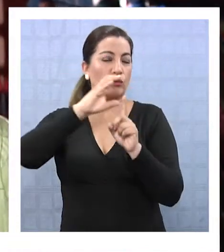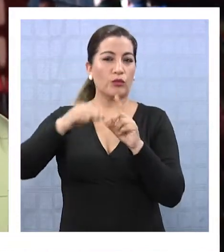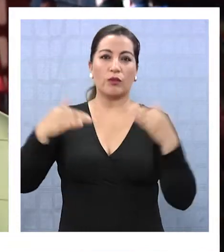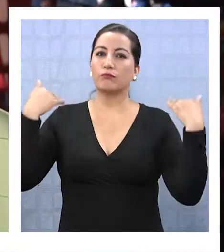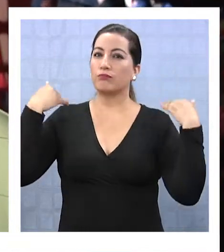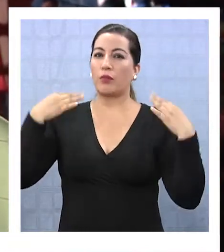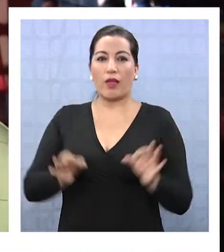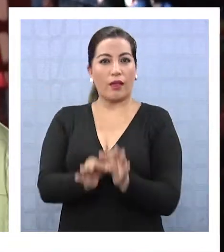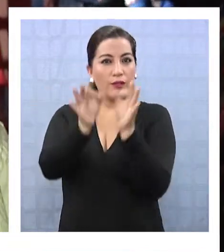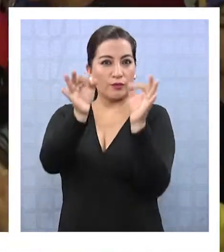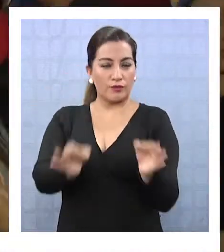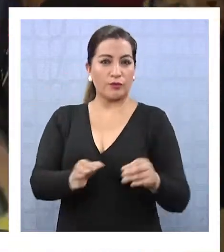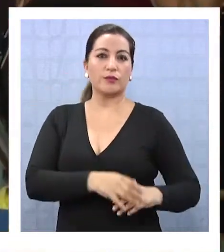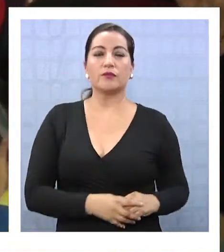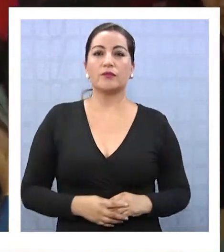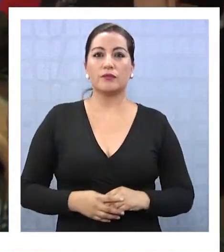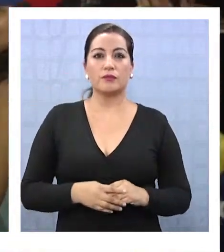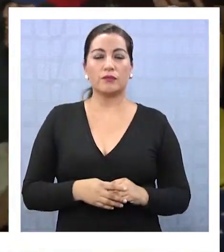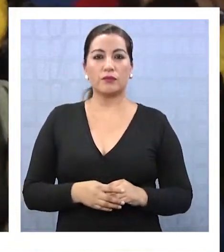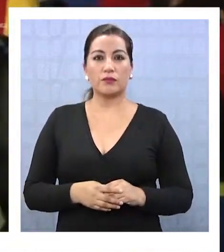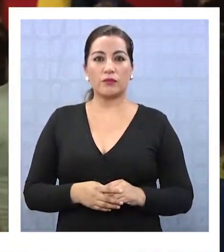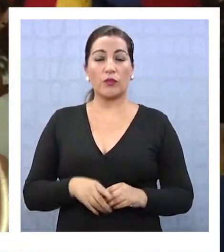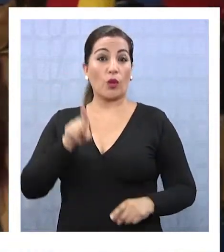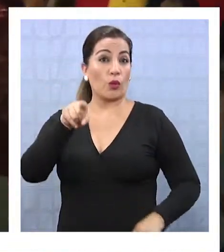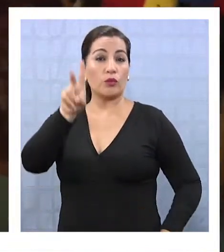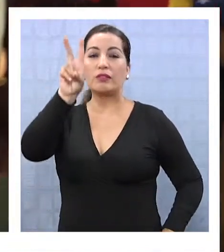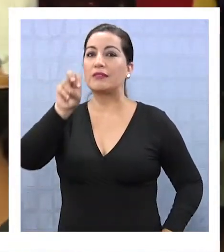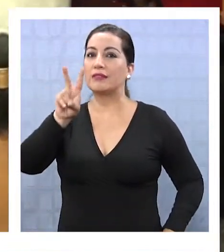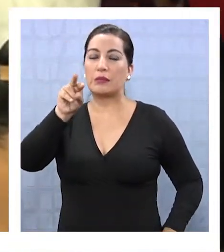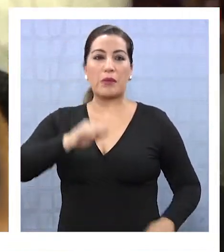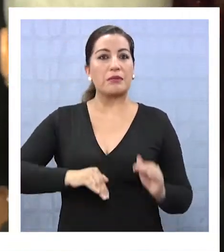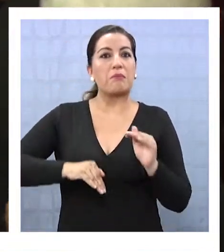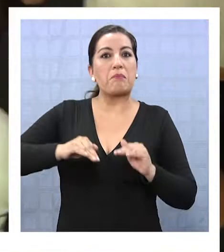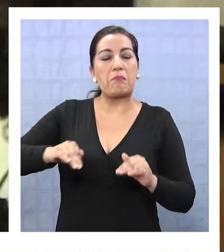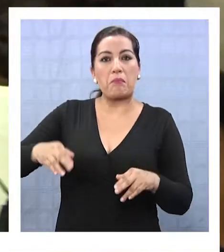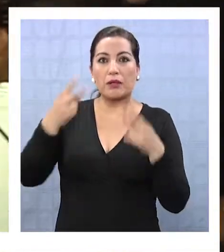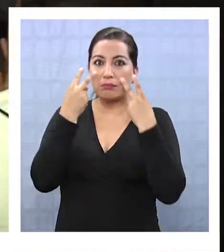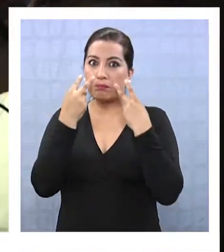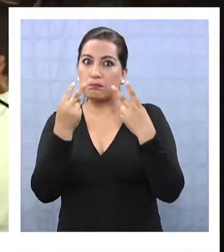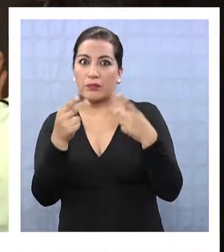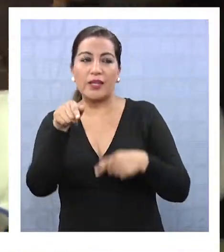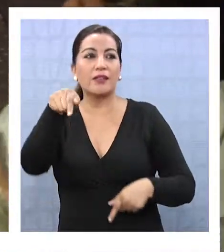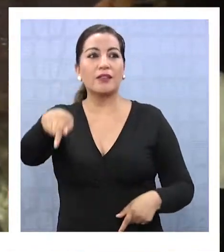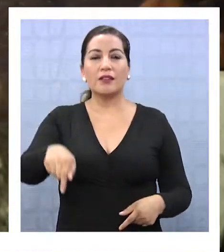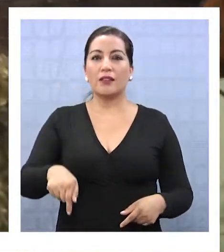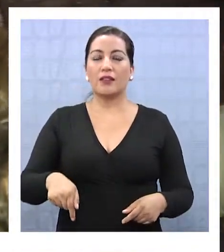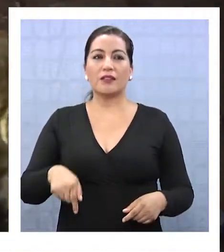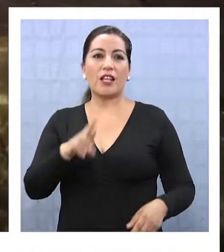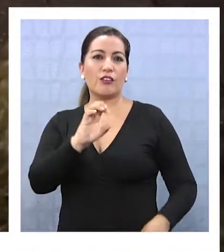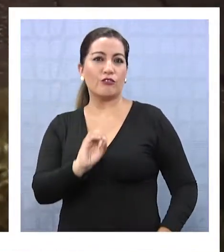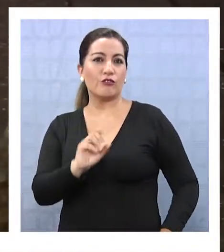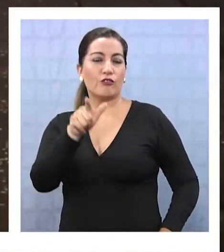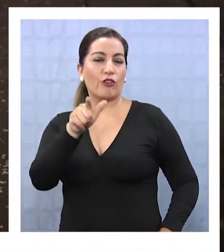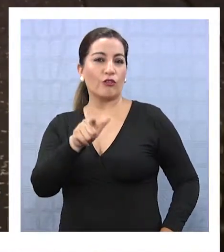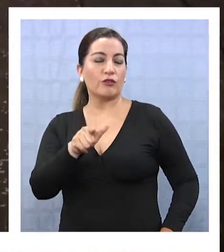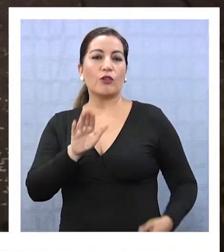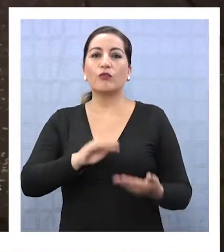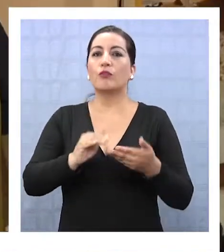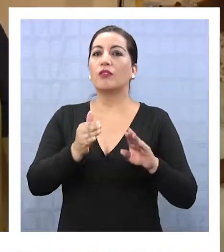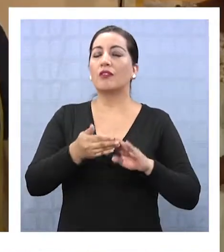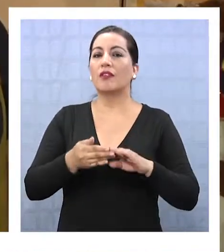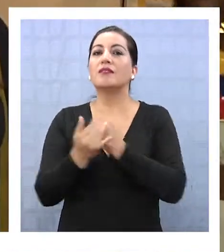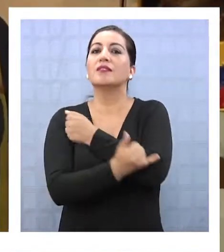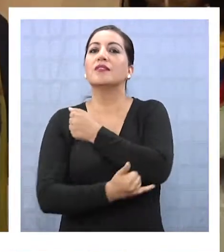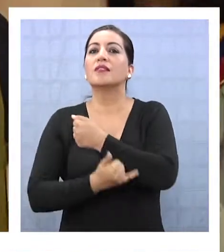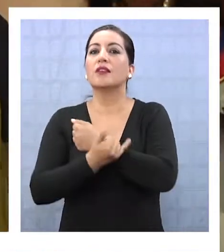deporte, con educación. Uno de los aspectos que más llamó la atención fue el rol que juegan las comunidades